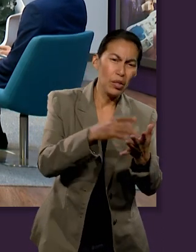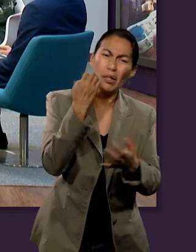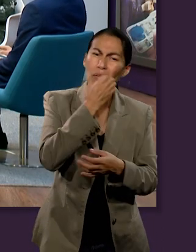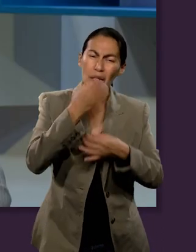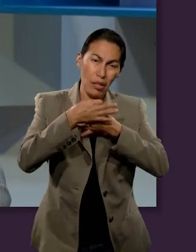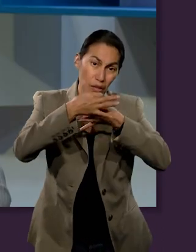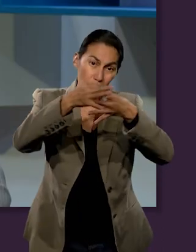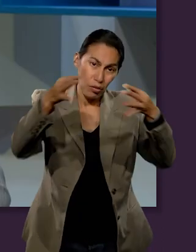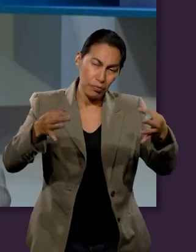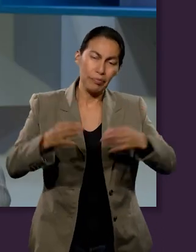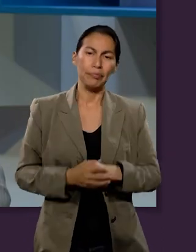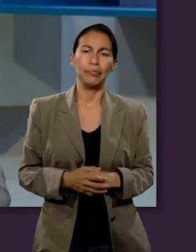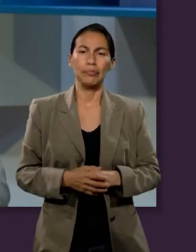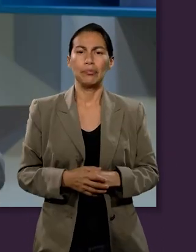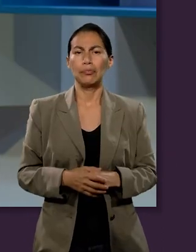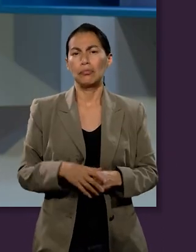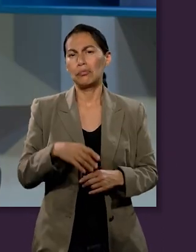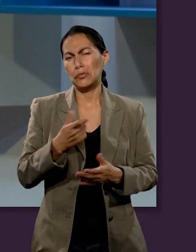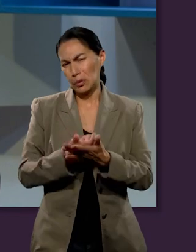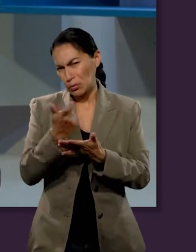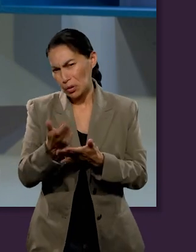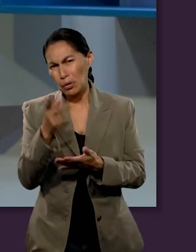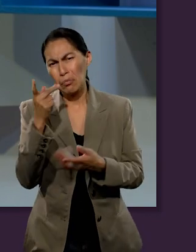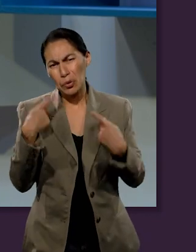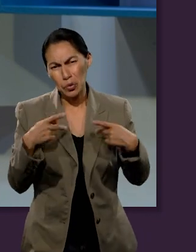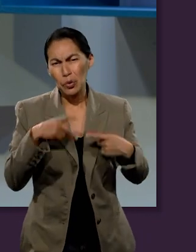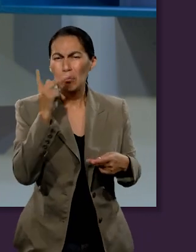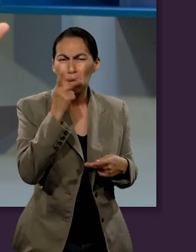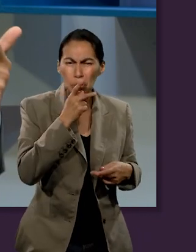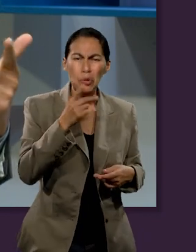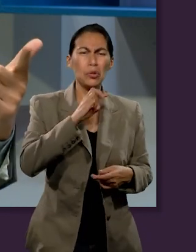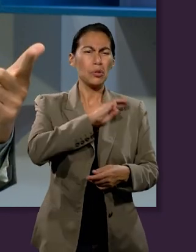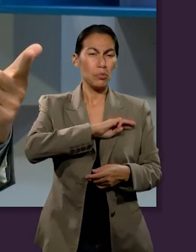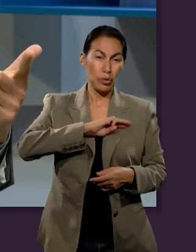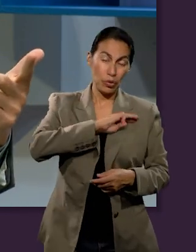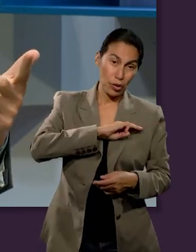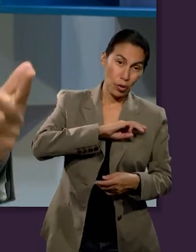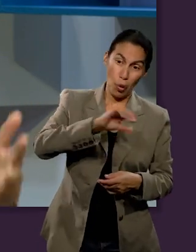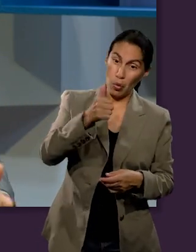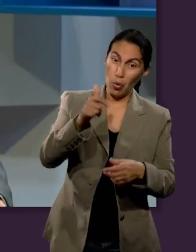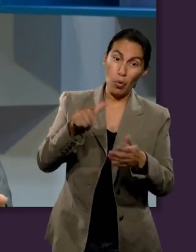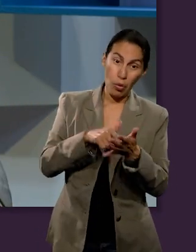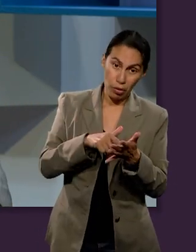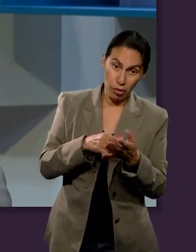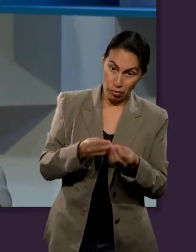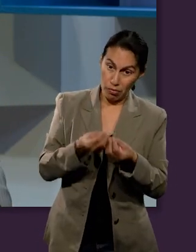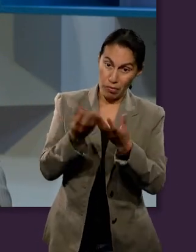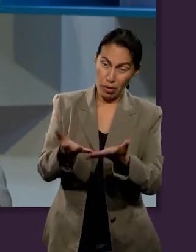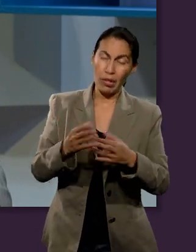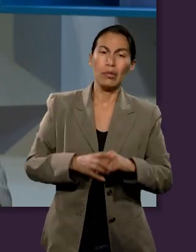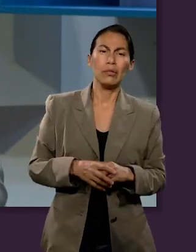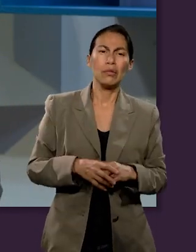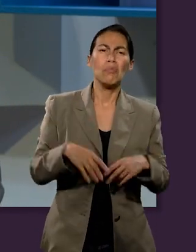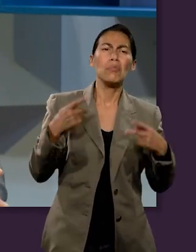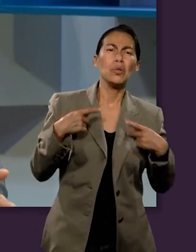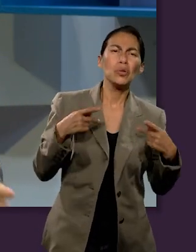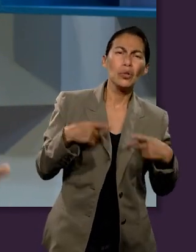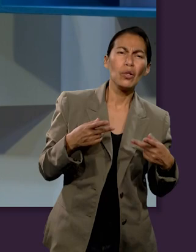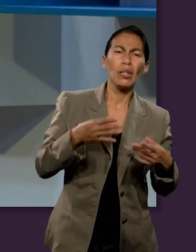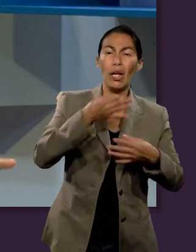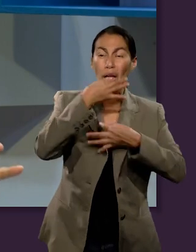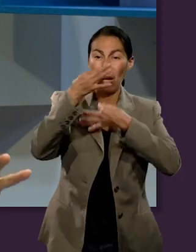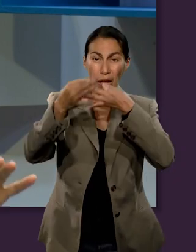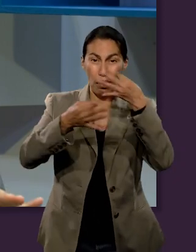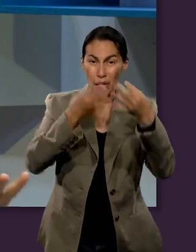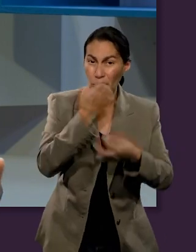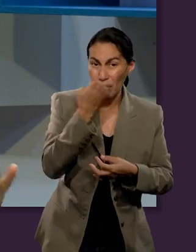puede usar para esparcir el evangelio. Claro, pastores, misioneros que van a algunos otros lugares y todas las personas